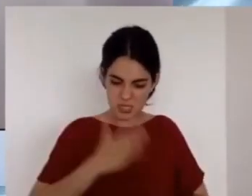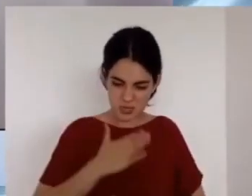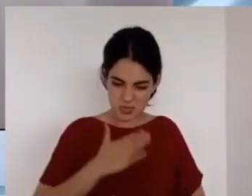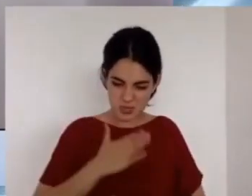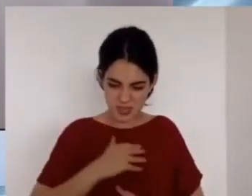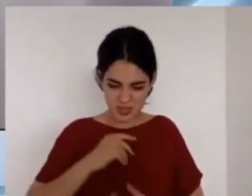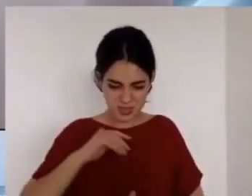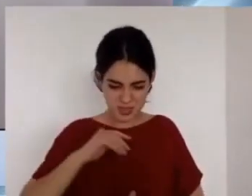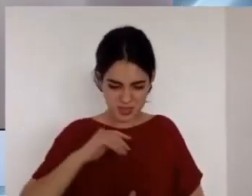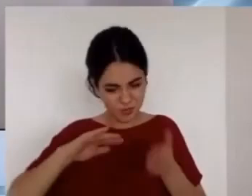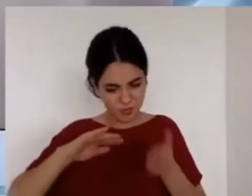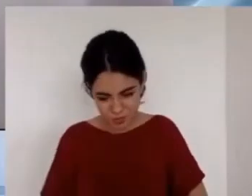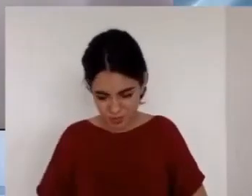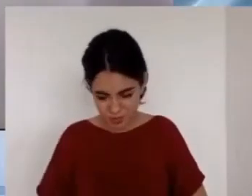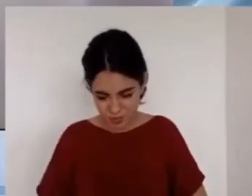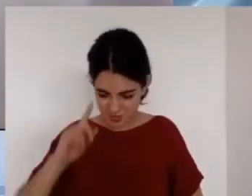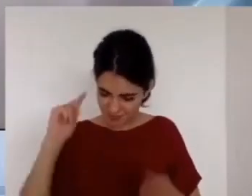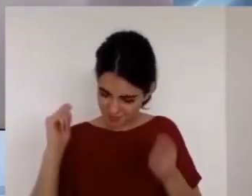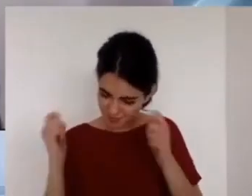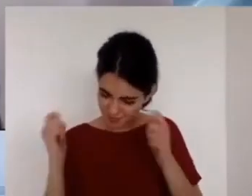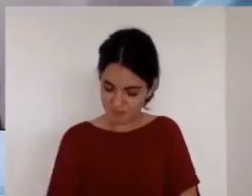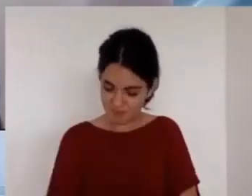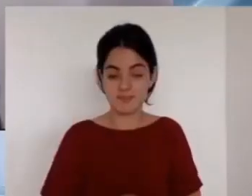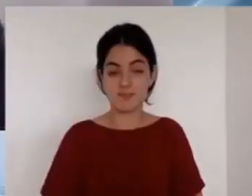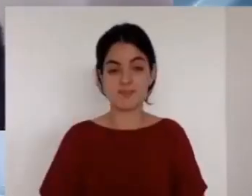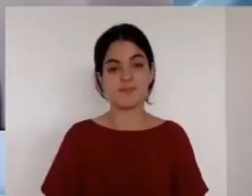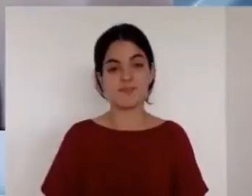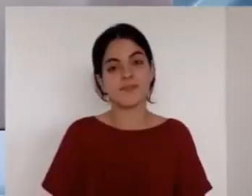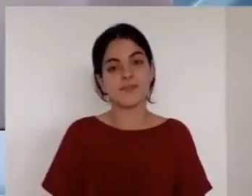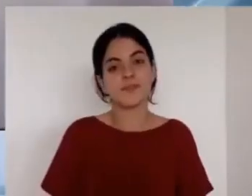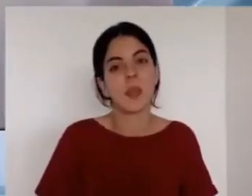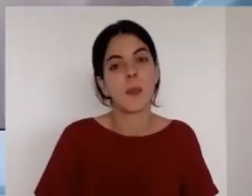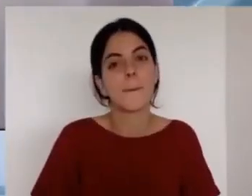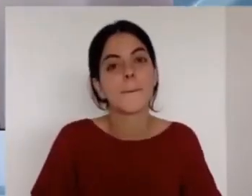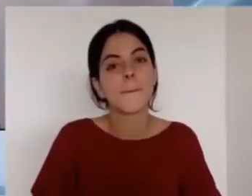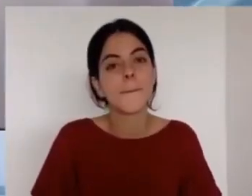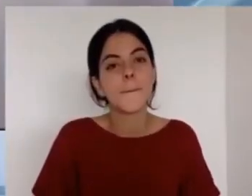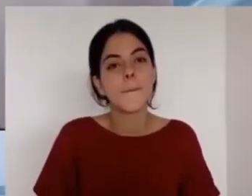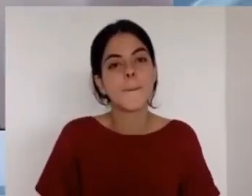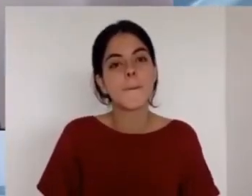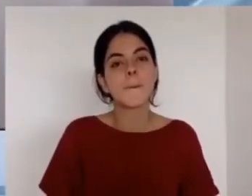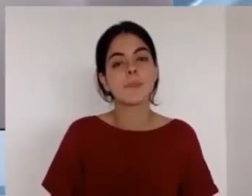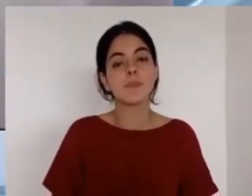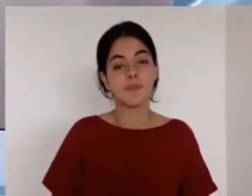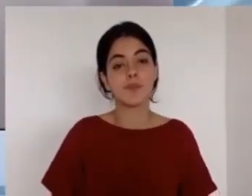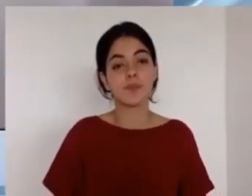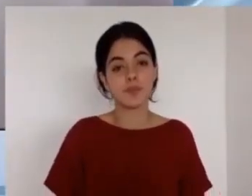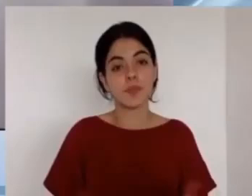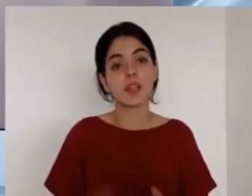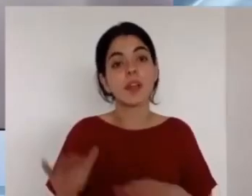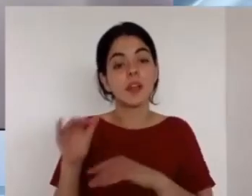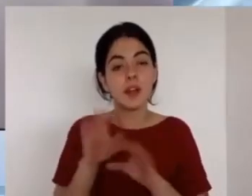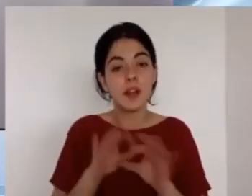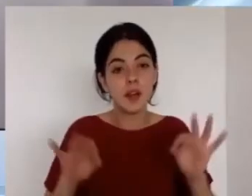todo eso es posible en nosotros y usted dirá